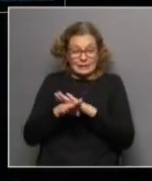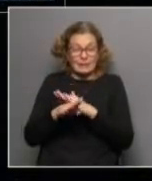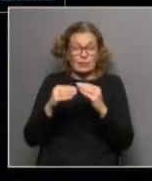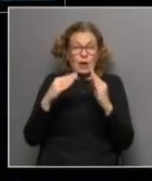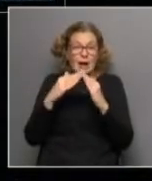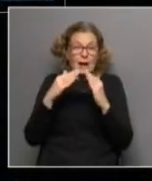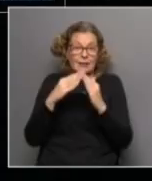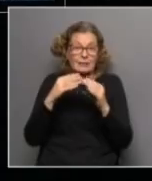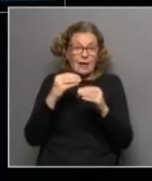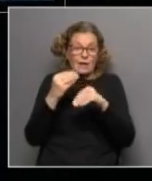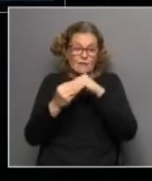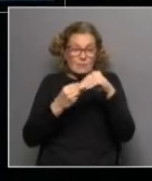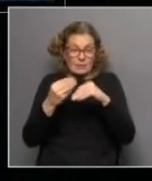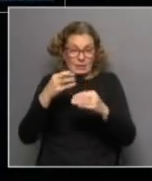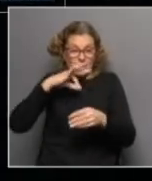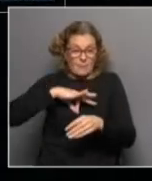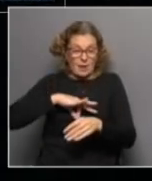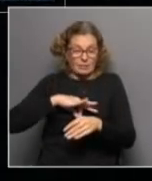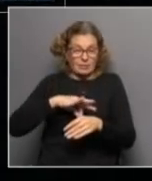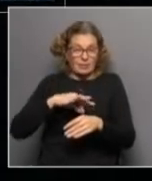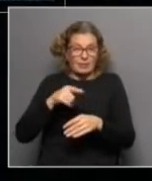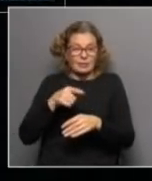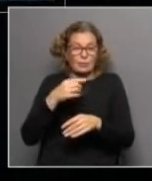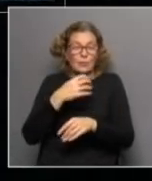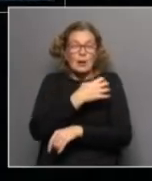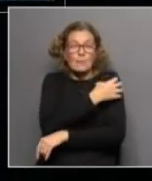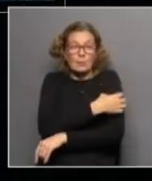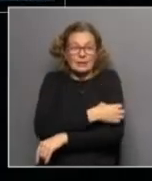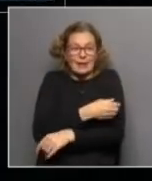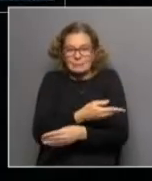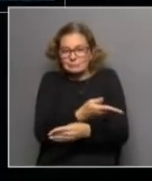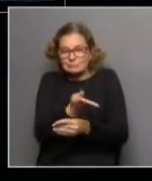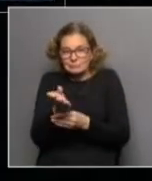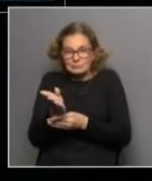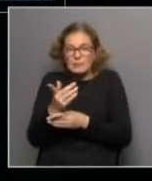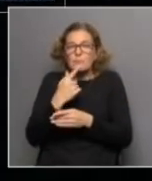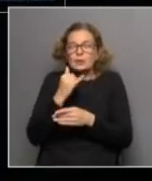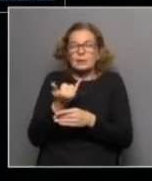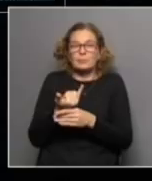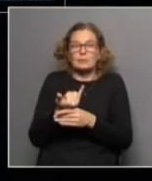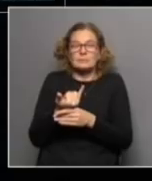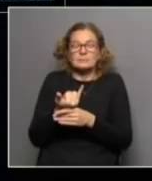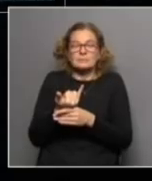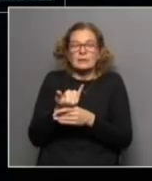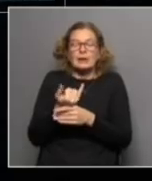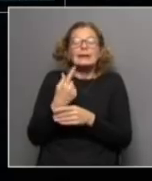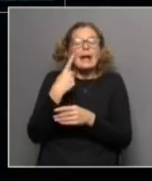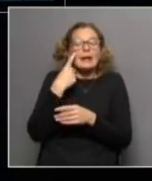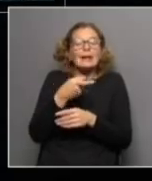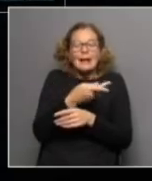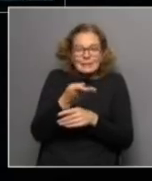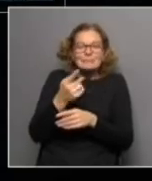los hogares, una contracción muy fuerte de los ingresos de los hogares, la pobreza multidimensional, que tiende a reflejar